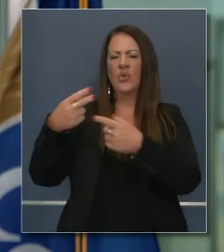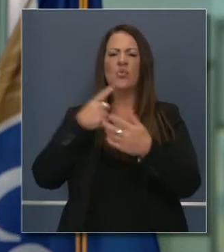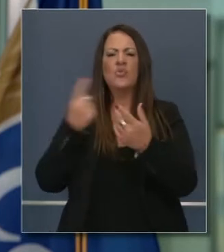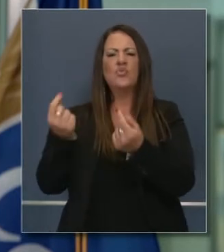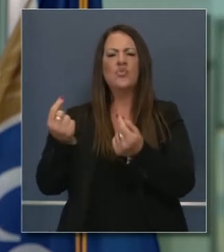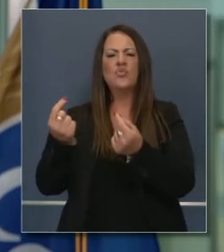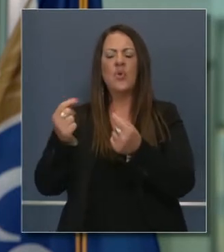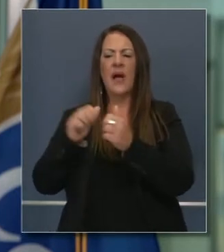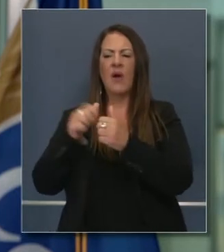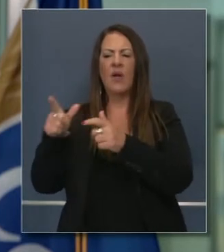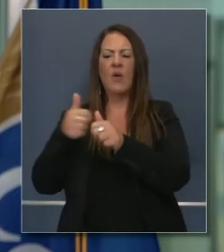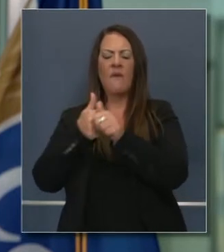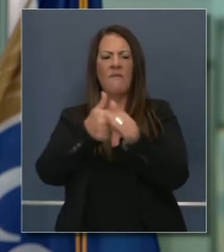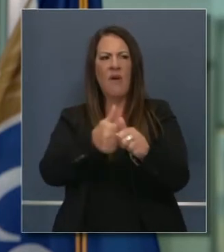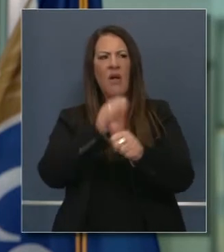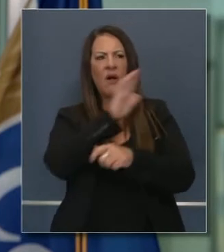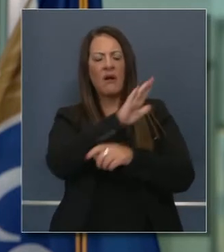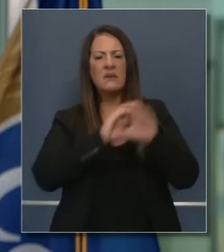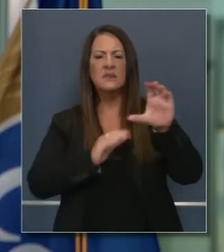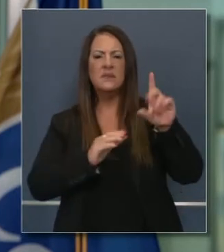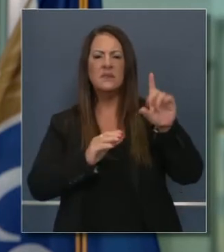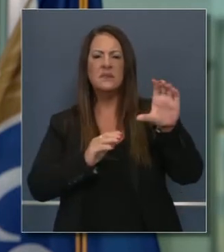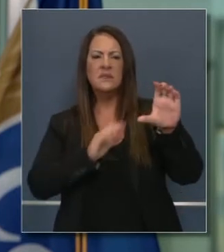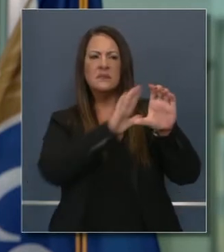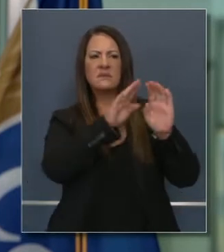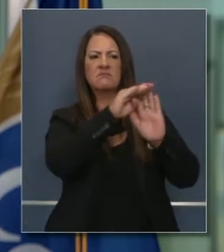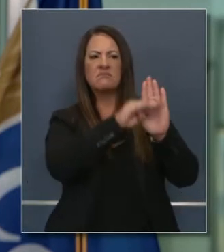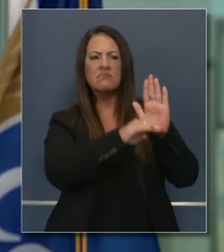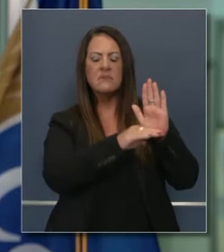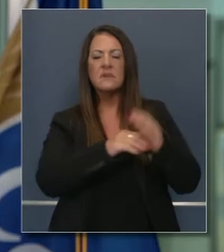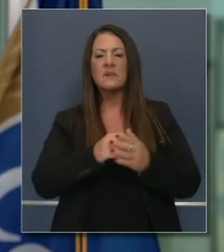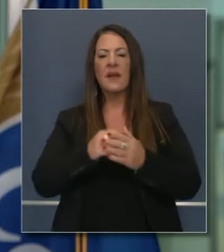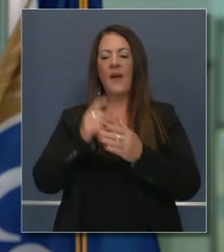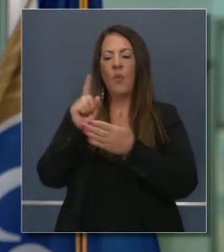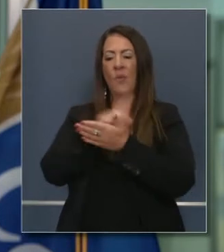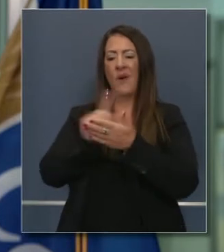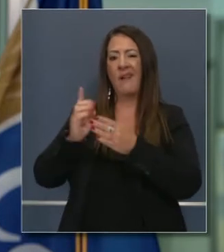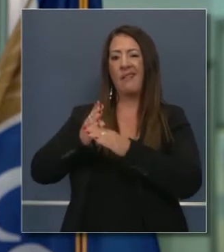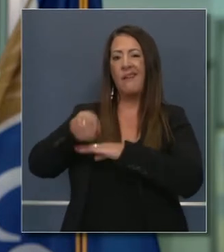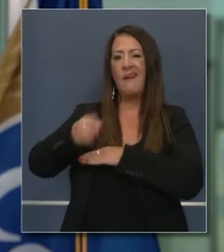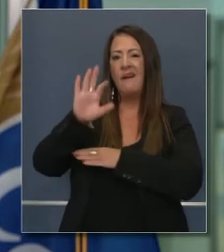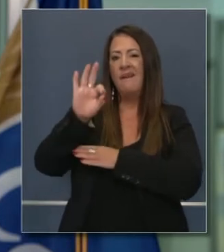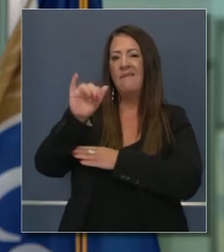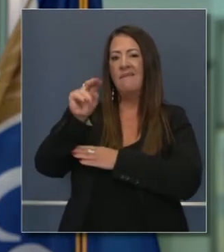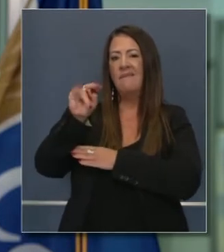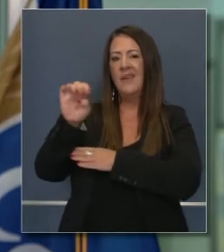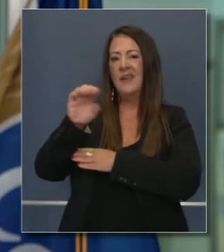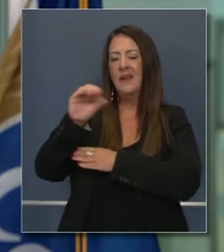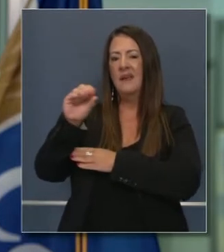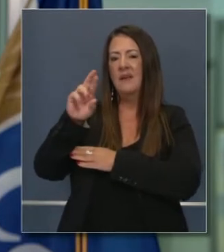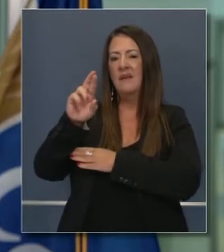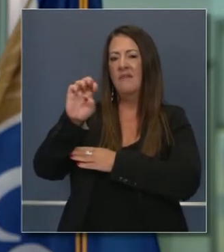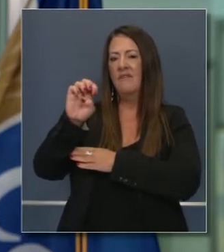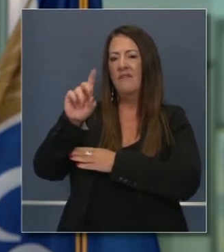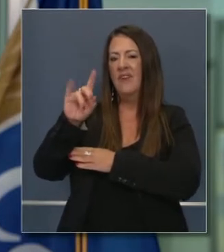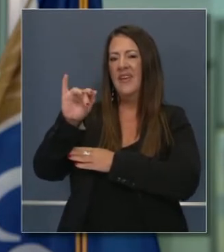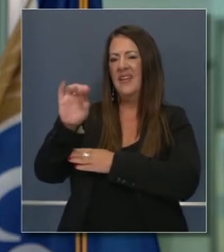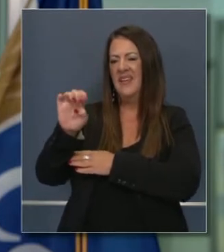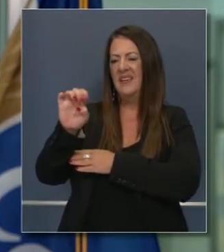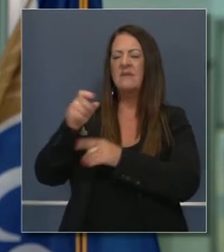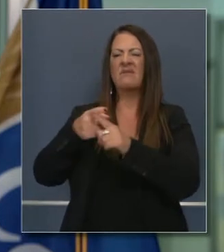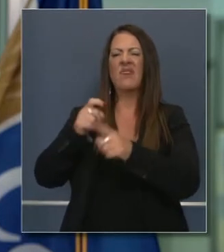hablando de lo que está haciendo la CDC, una semana después de Fanny y Freddy y la gente de HALT